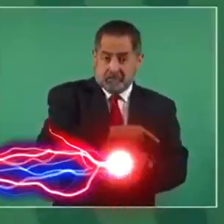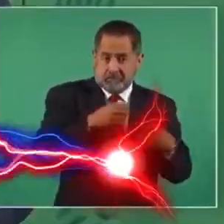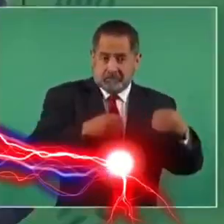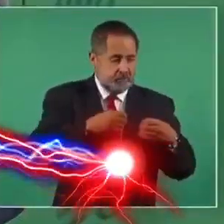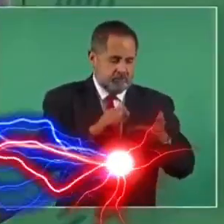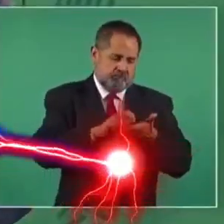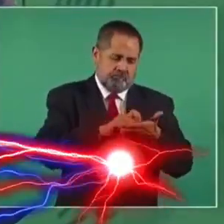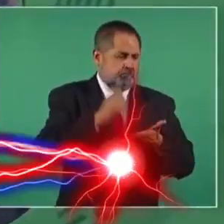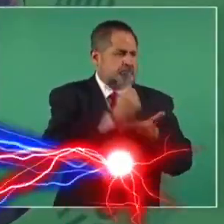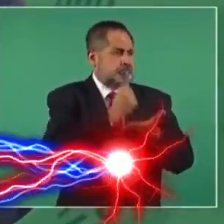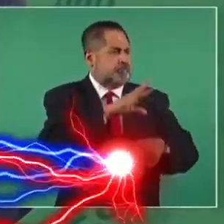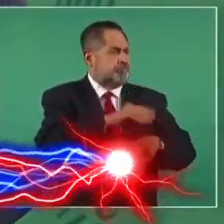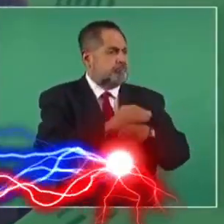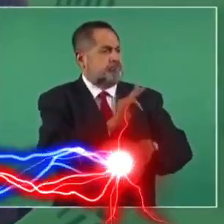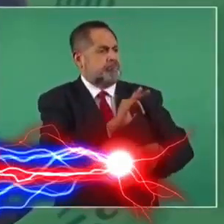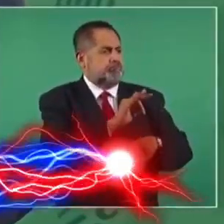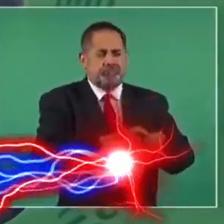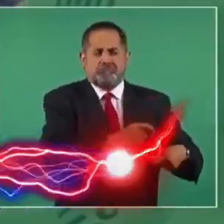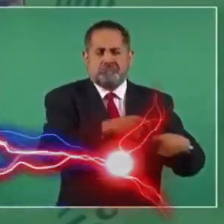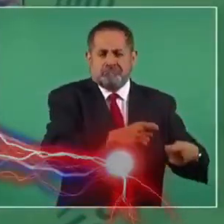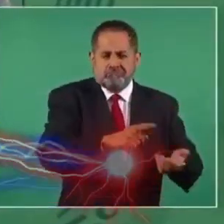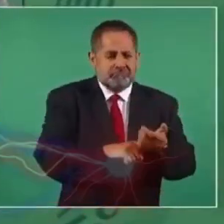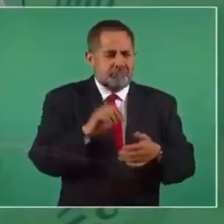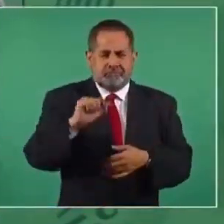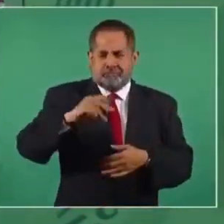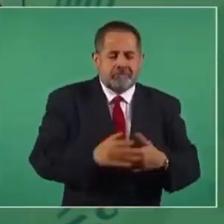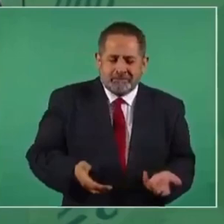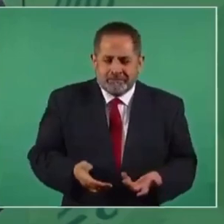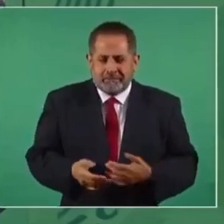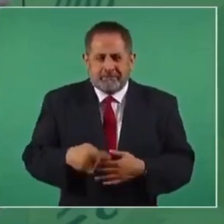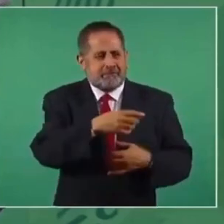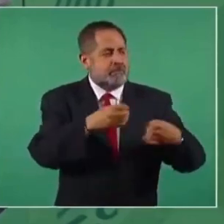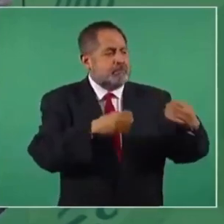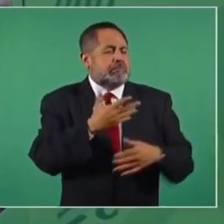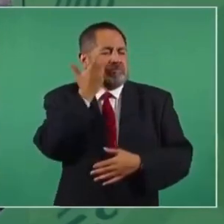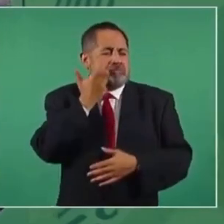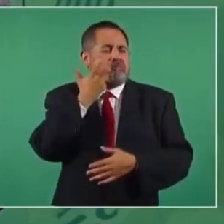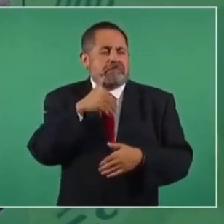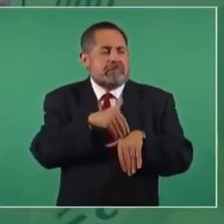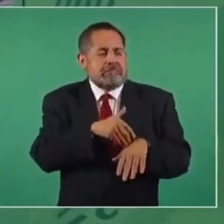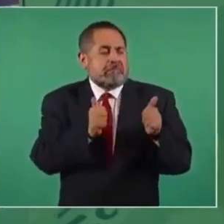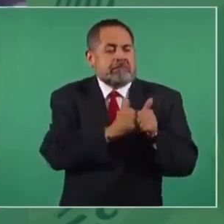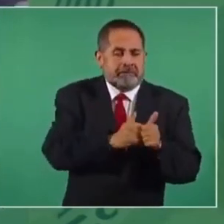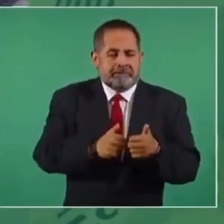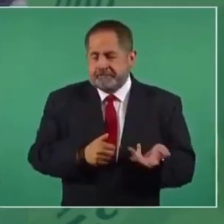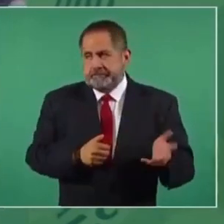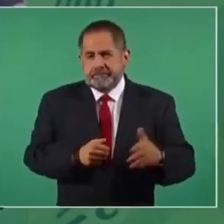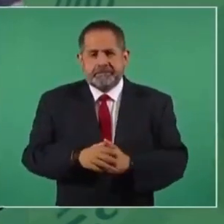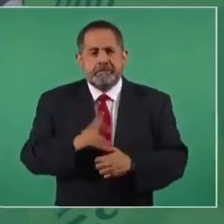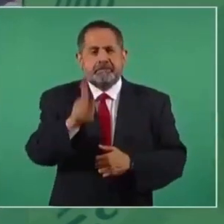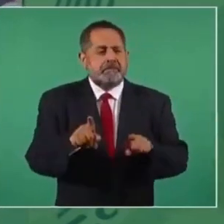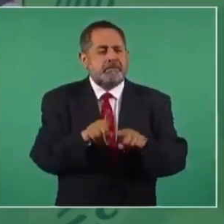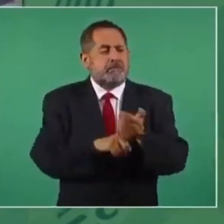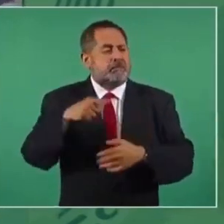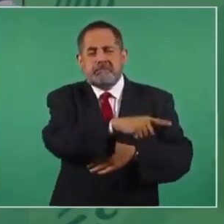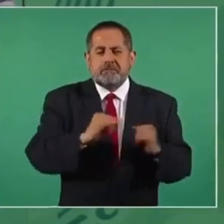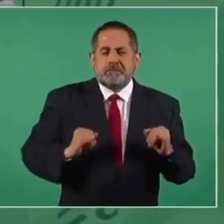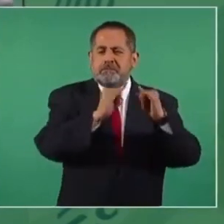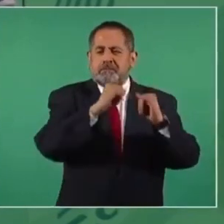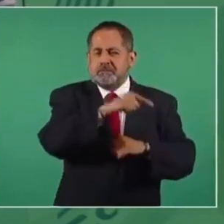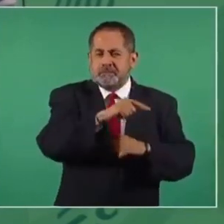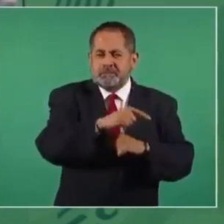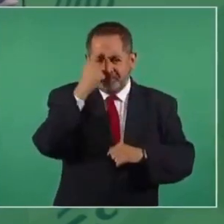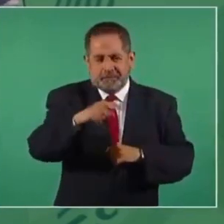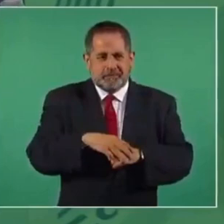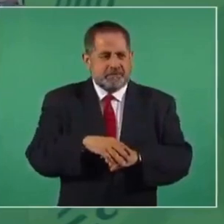ya estaba dándole entrada a juicios de amparo. Son jueces a modo. Es como el instituto que crearon para